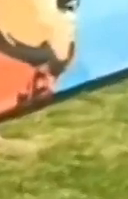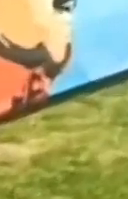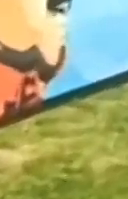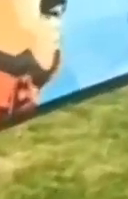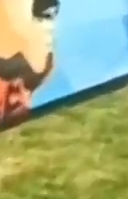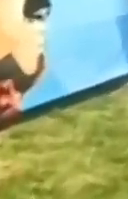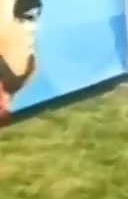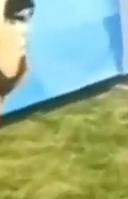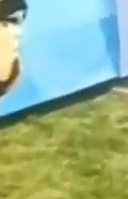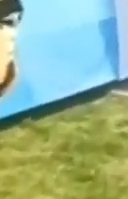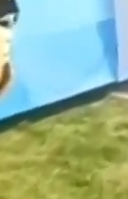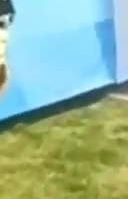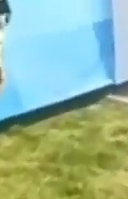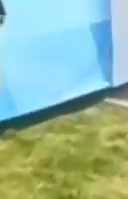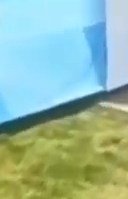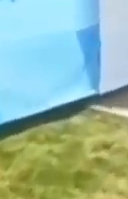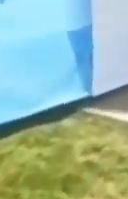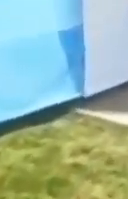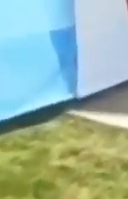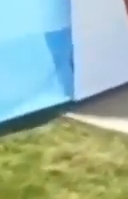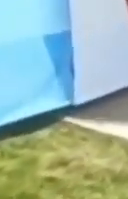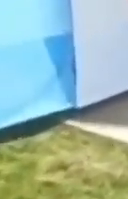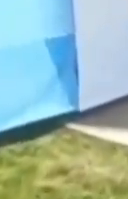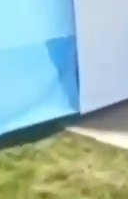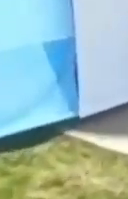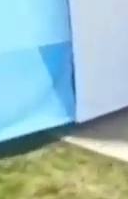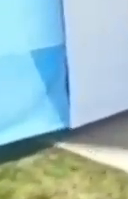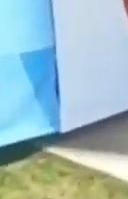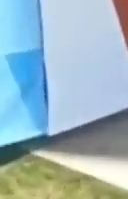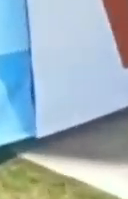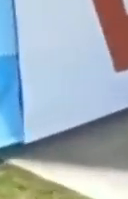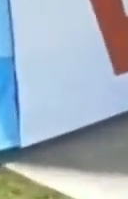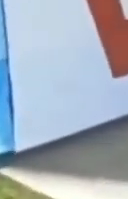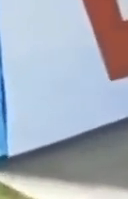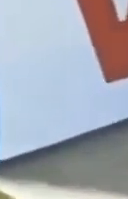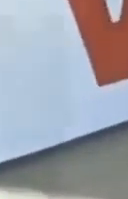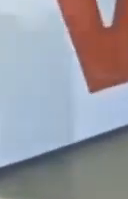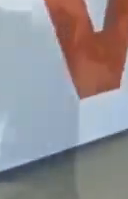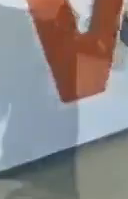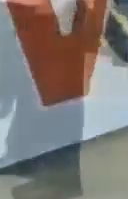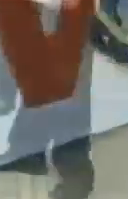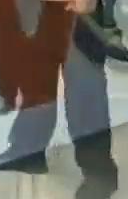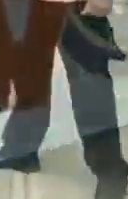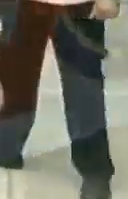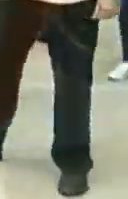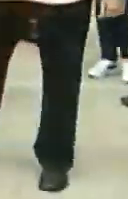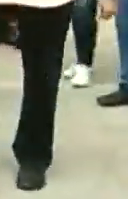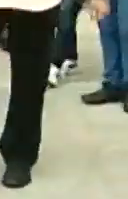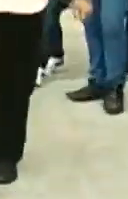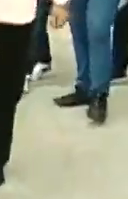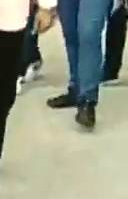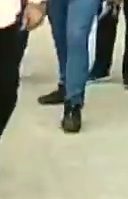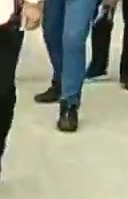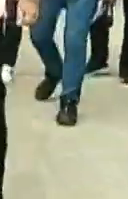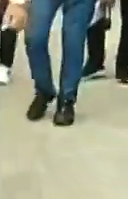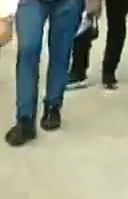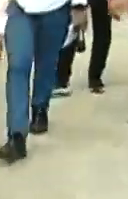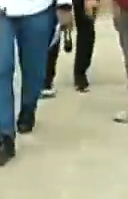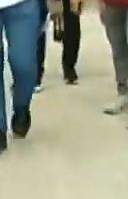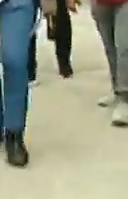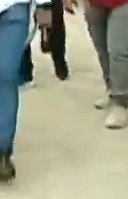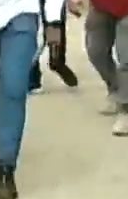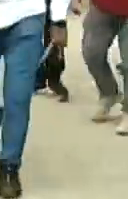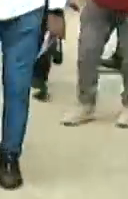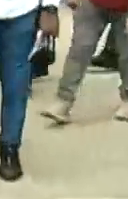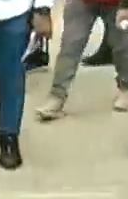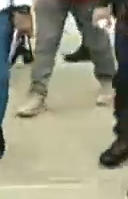Observamos entonces el saludo del presidente de la República, Nicolás Maduro Moros, el compartir con los habitantes de este urbanismo Ezequiel Zamora